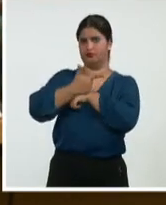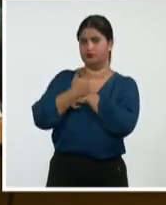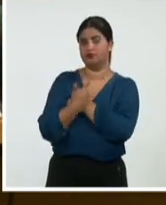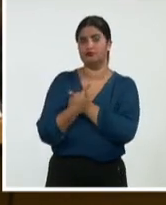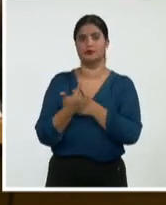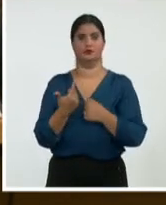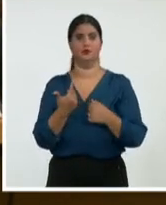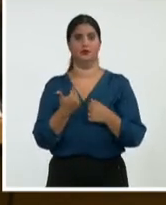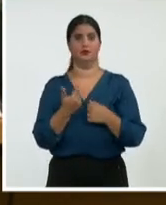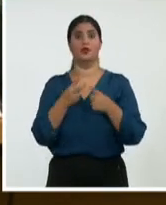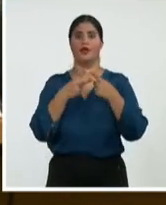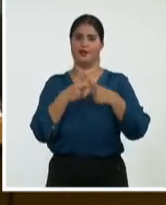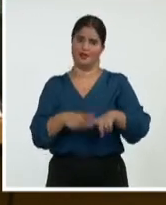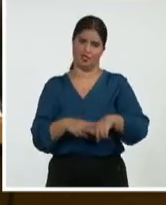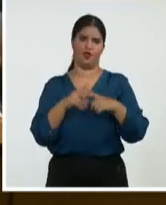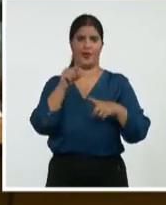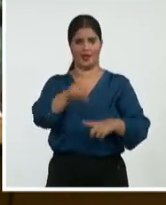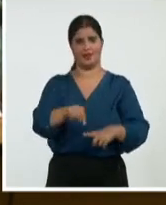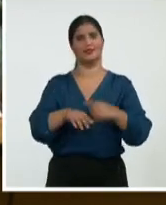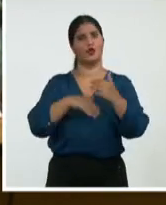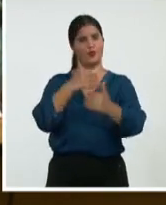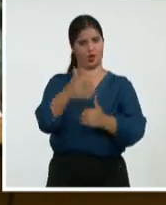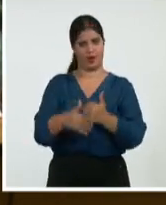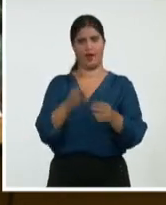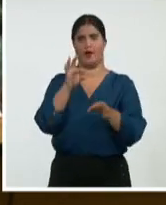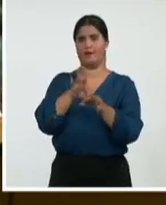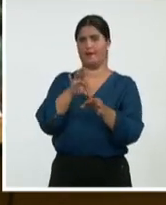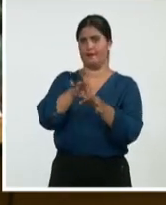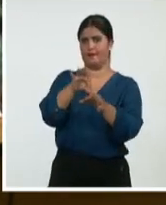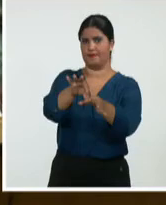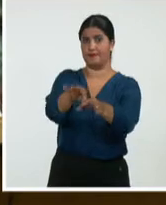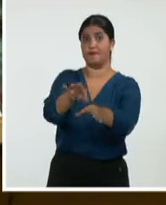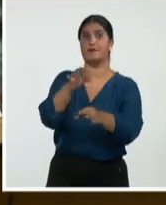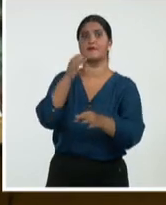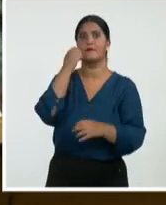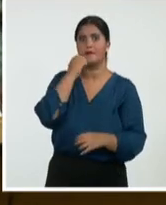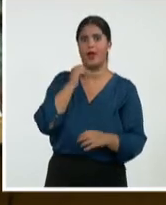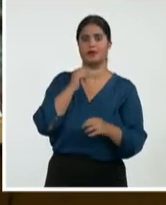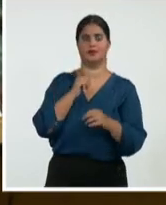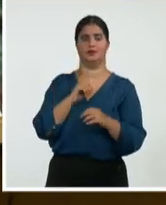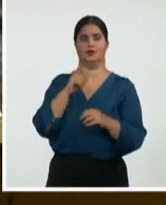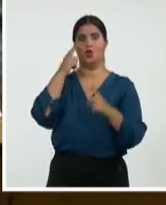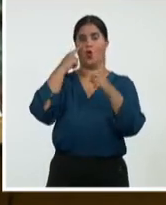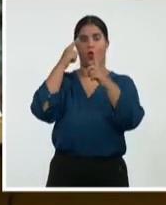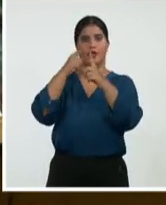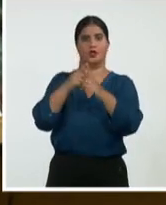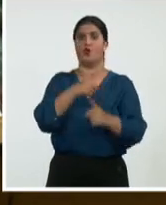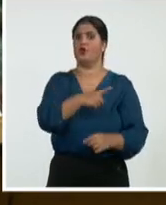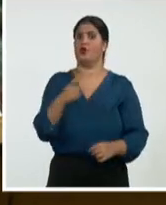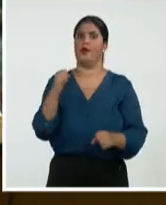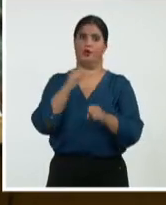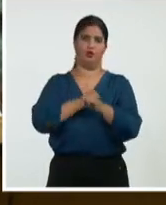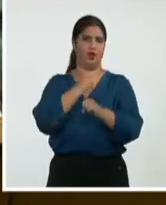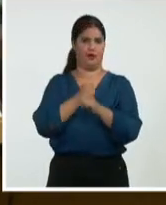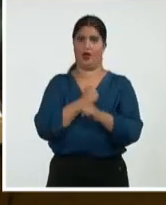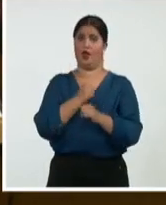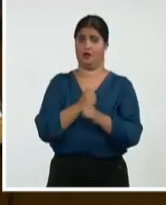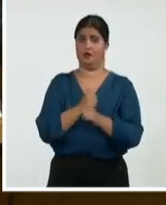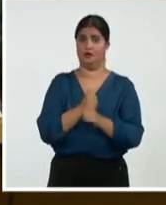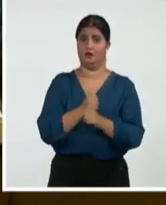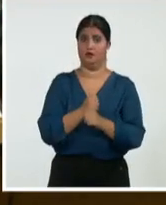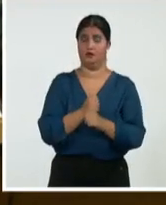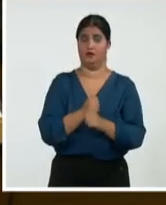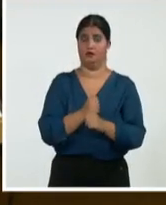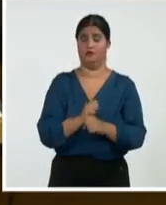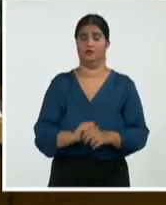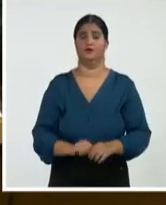en la economía, tienen que tener primera, segunda, tercera calidad, que resolver eso, y nosotros se vende